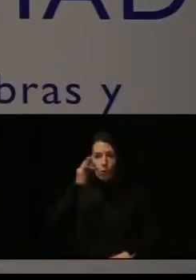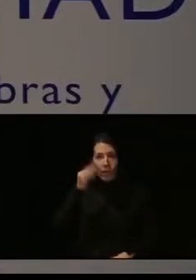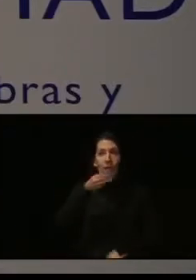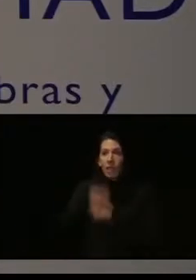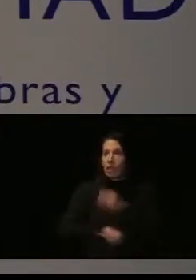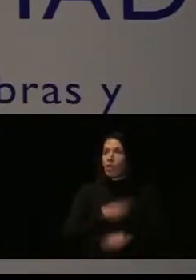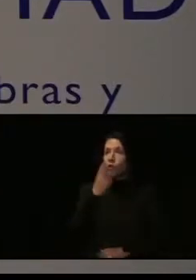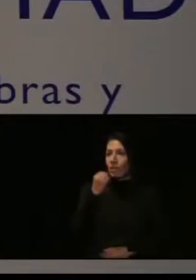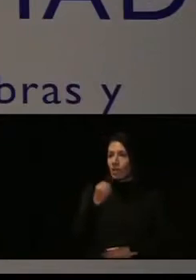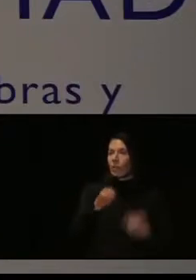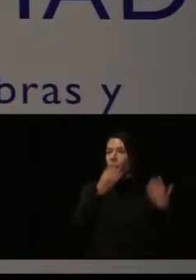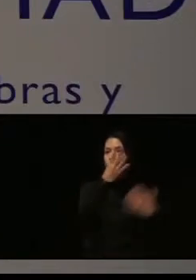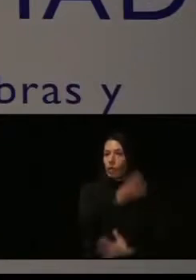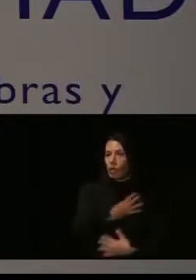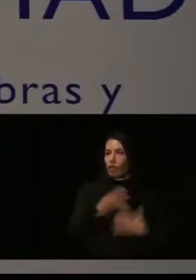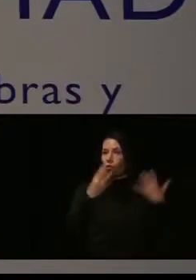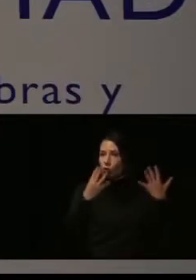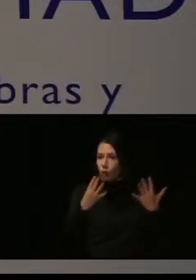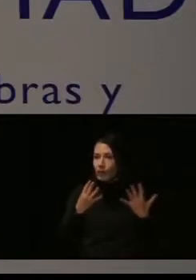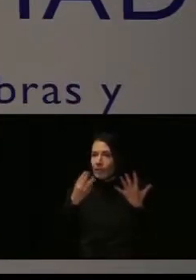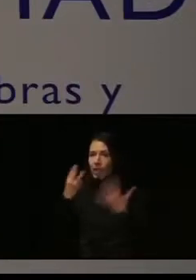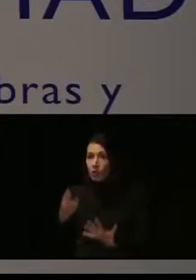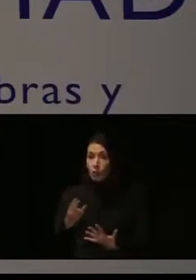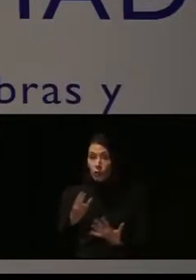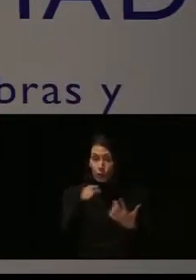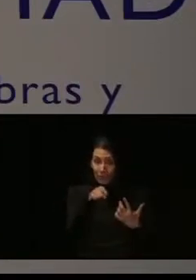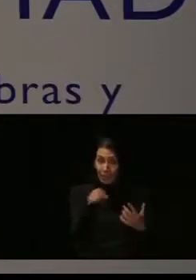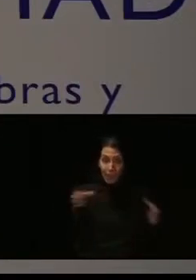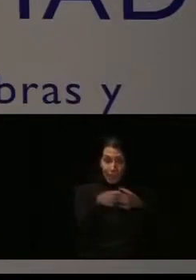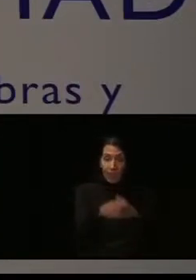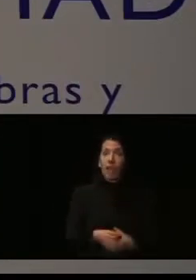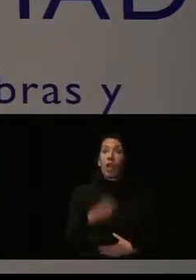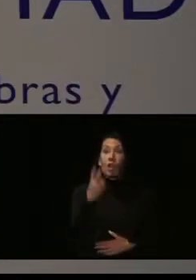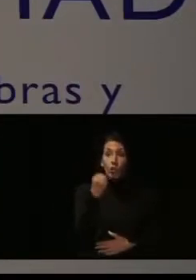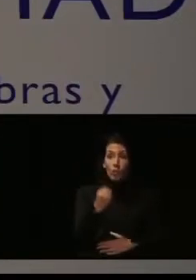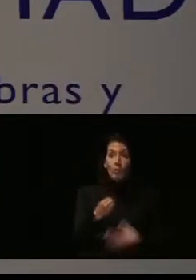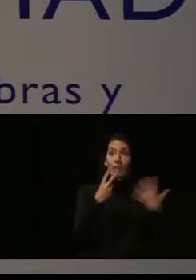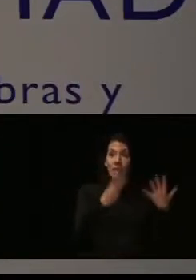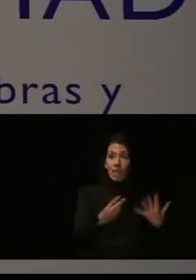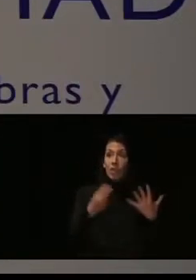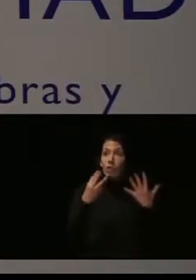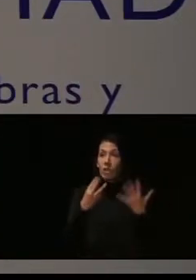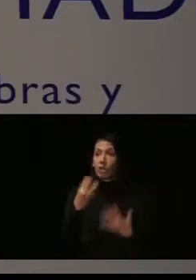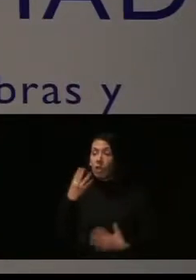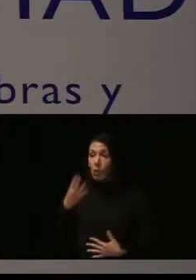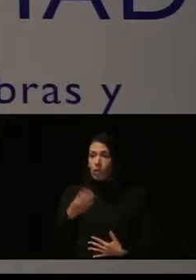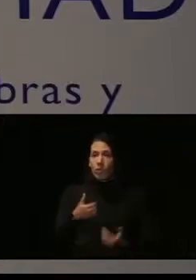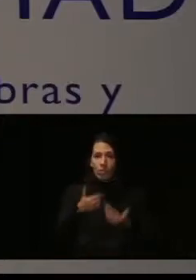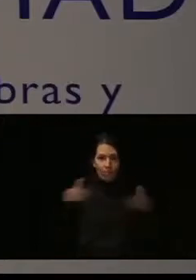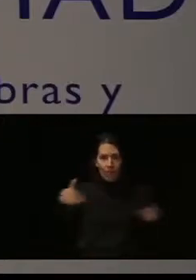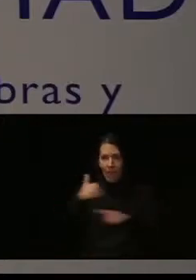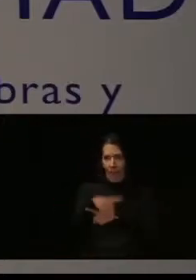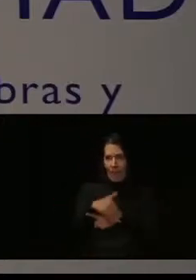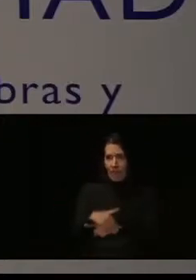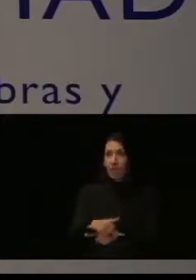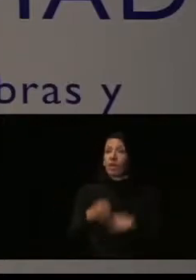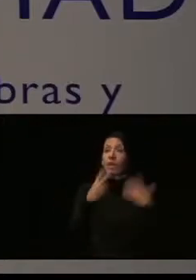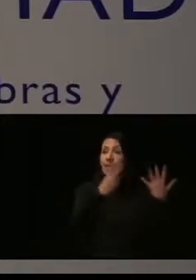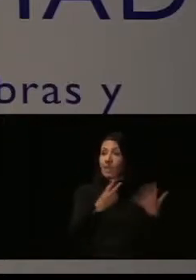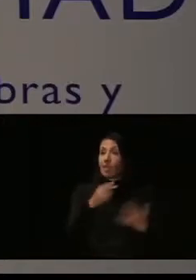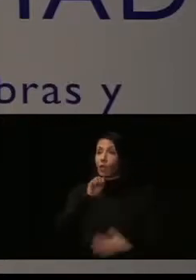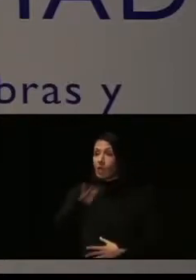.498 contactos, de ellos 7.000, 2.000, perdón, 784 en entorno abierto, es decir, en calle, y